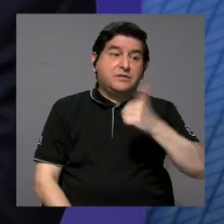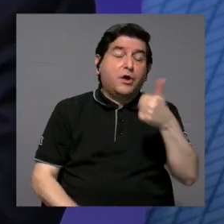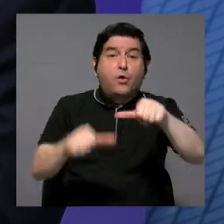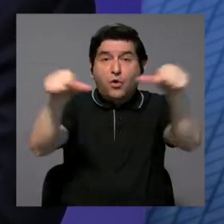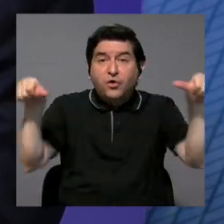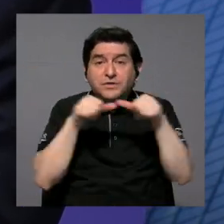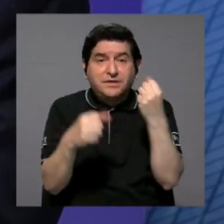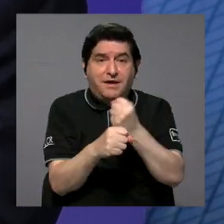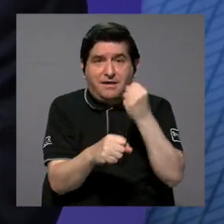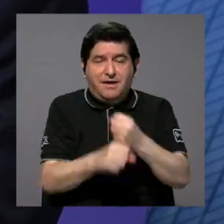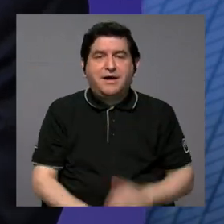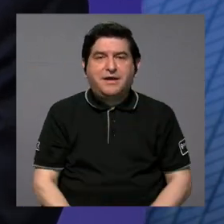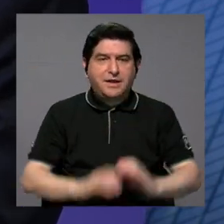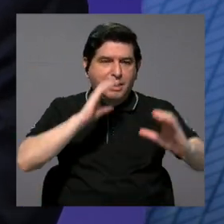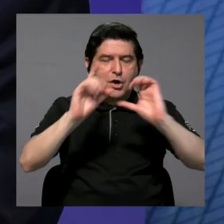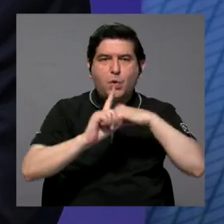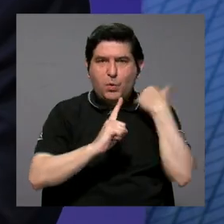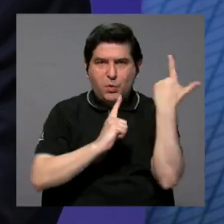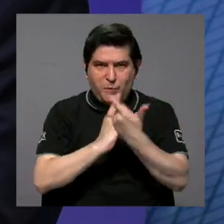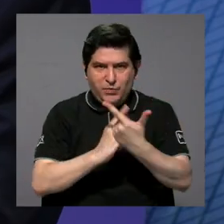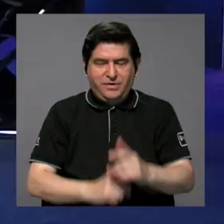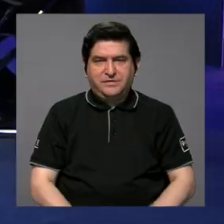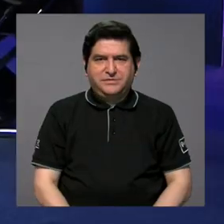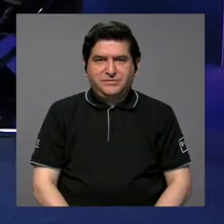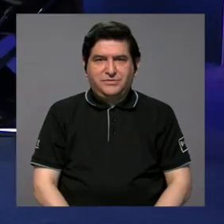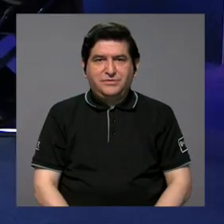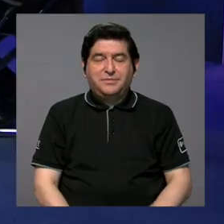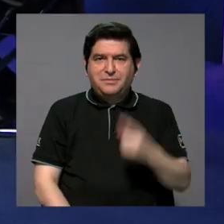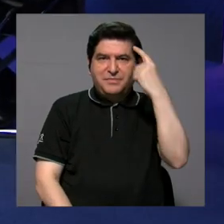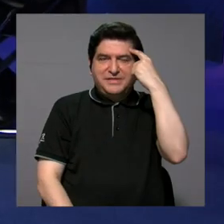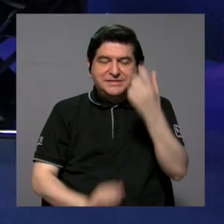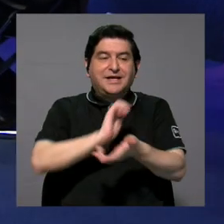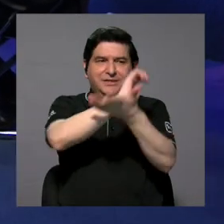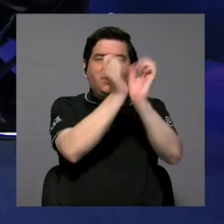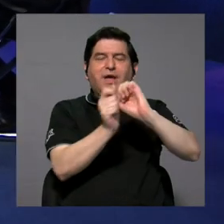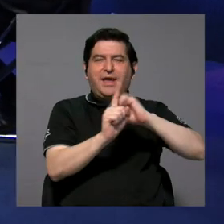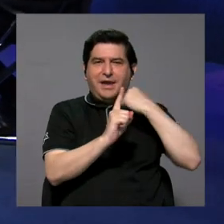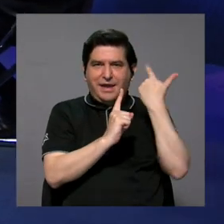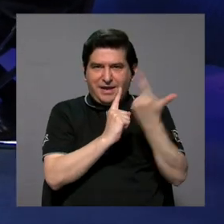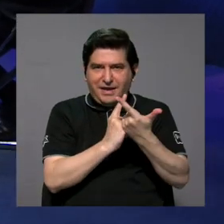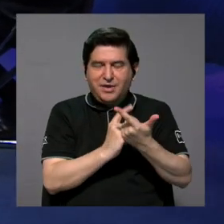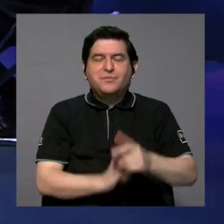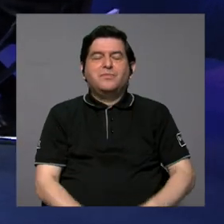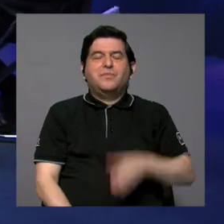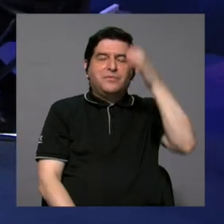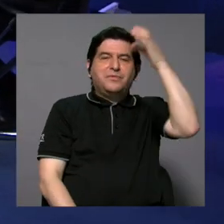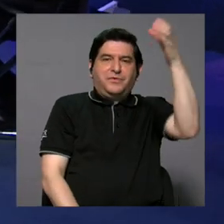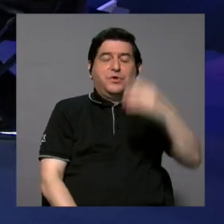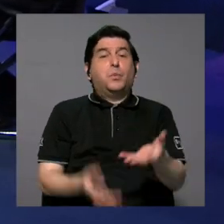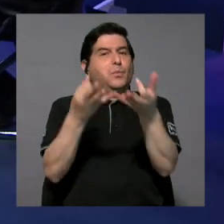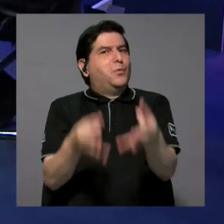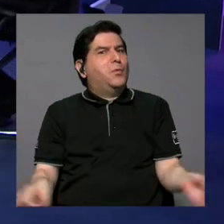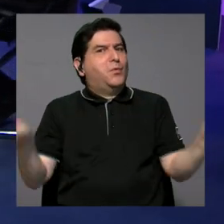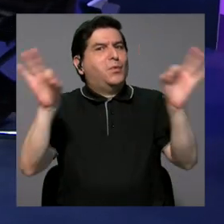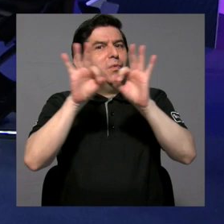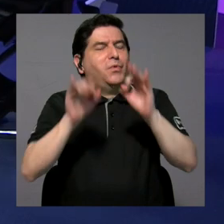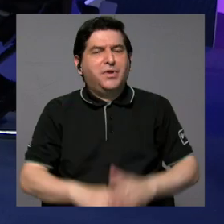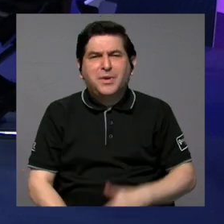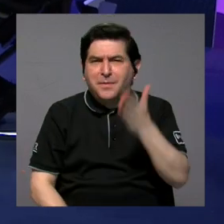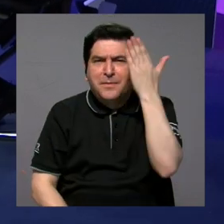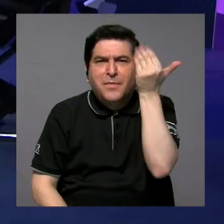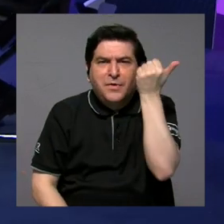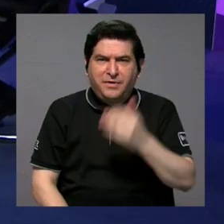línea de trabajo que tenemos, que es la comunicación social, la comunicación para el cambio social o para el cambio sociocultural, que es muy importante porque,